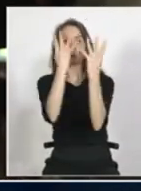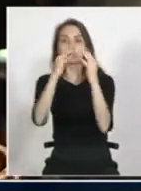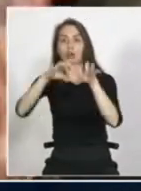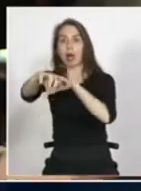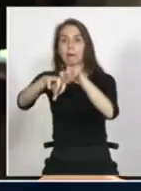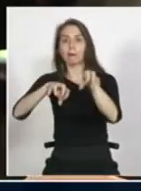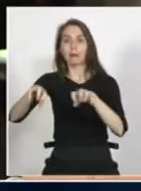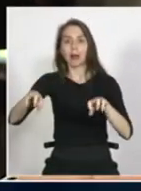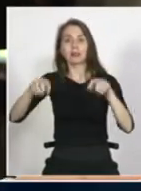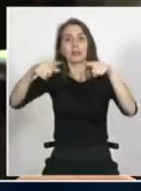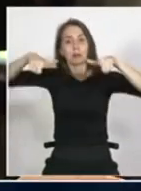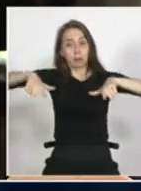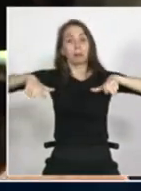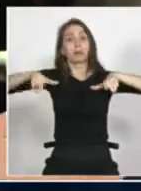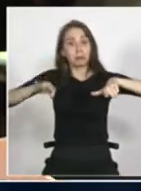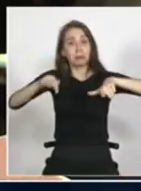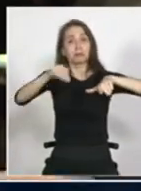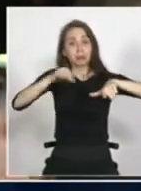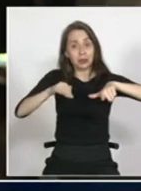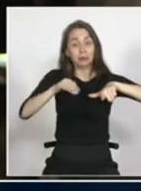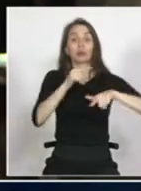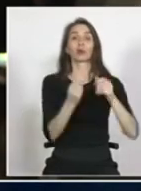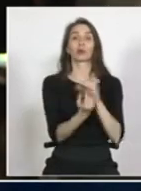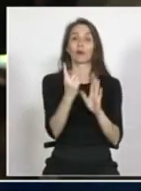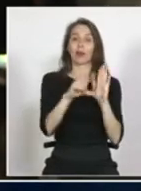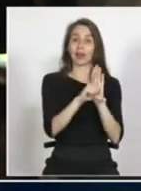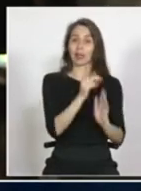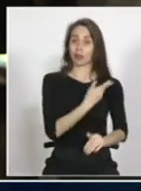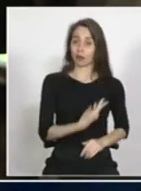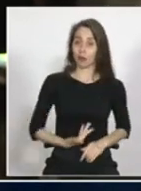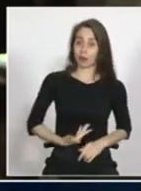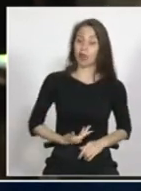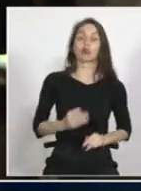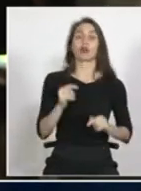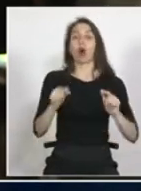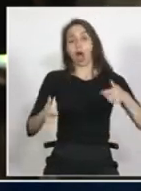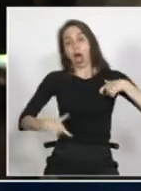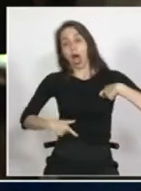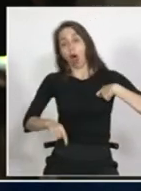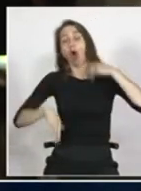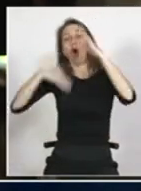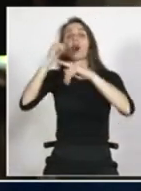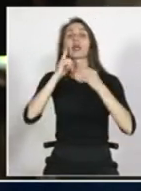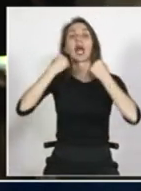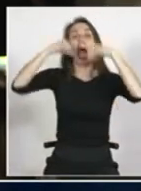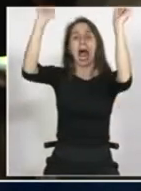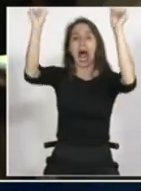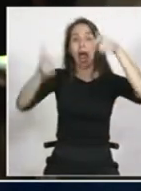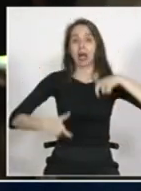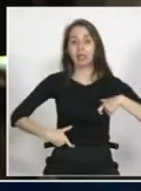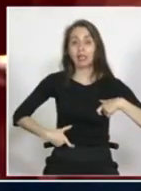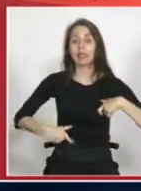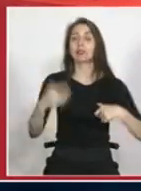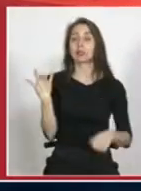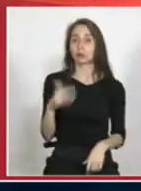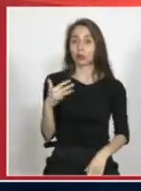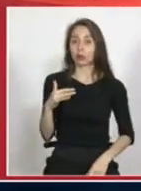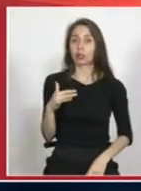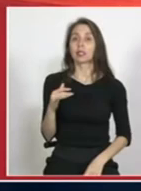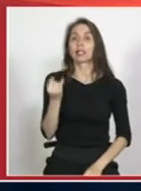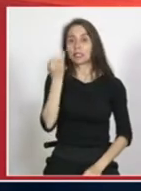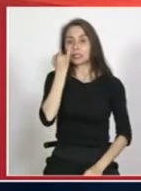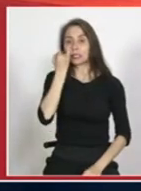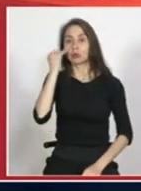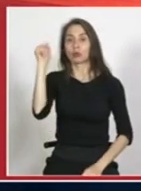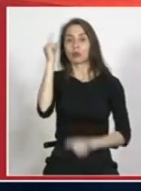independiente que sea el proyecto del antiguo gobierno o el del actual gobierno el que salga a la luz finalmente, cuán importante es y lo dijo el Instituto